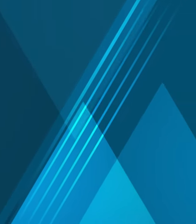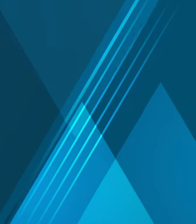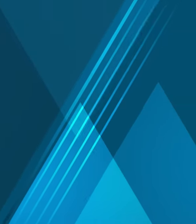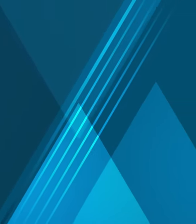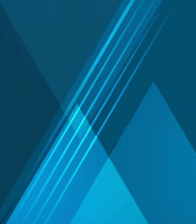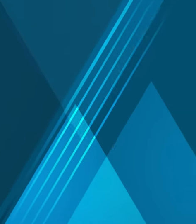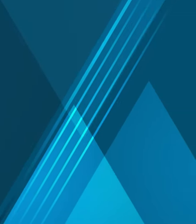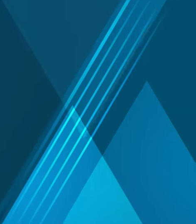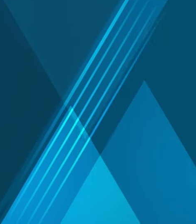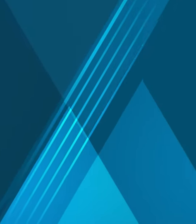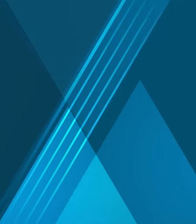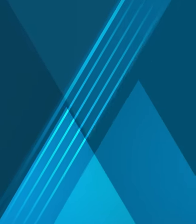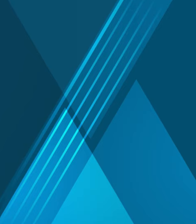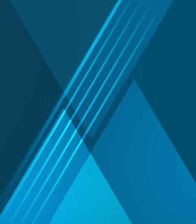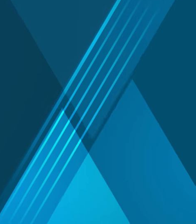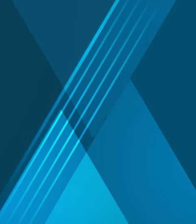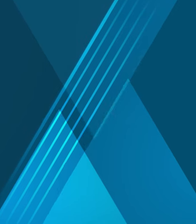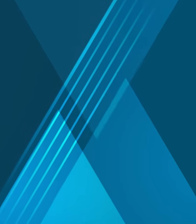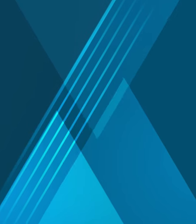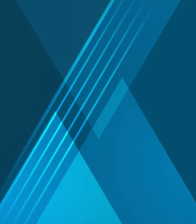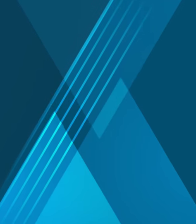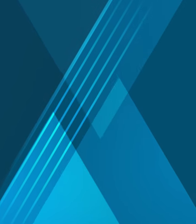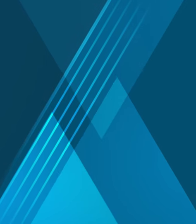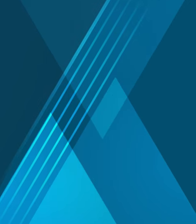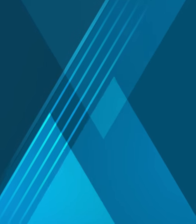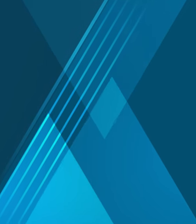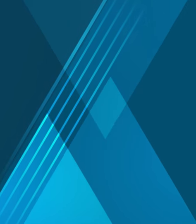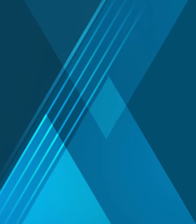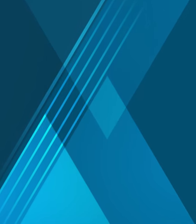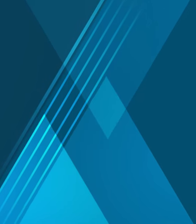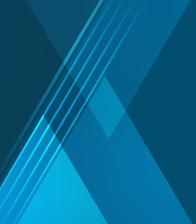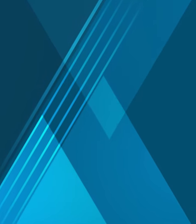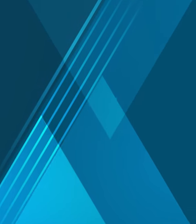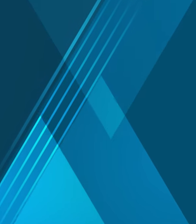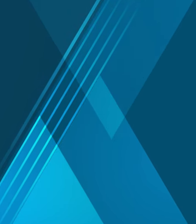Mantente informado con El Universal y suscríbete a nuestro canal.